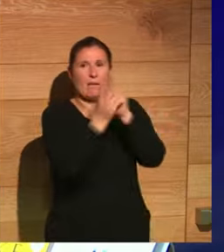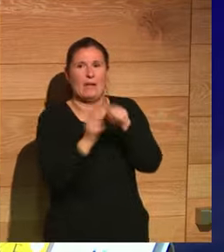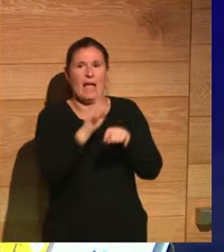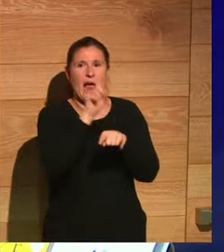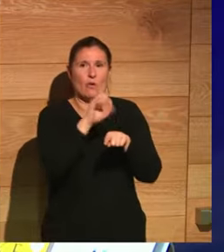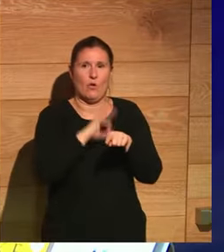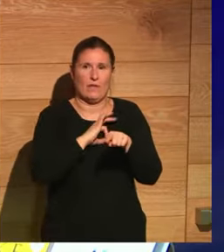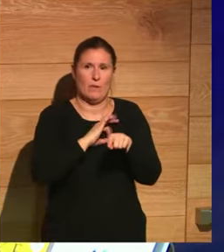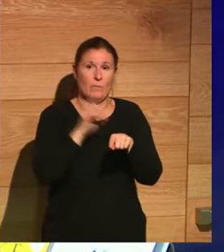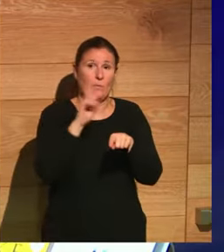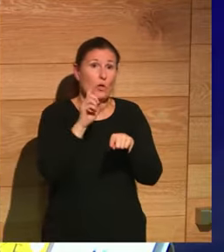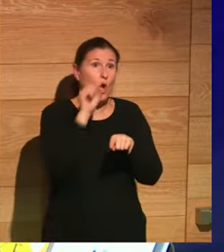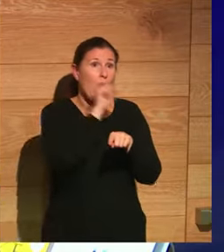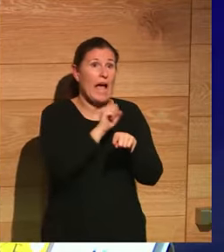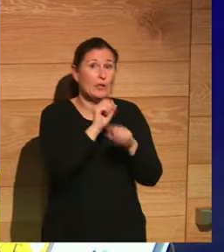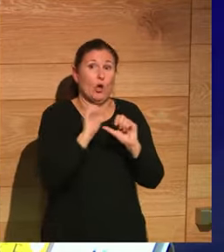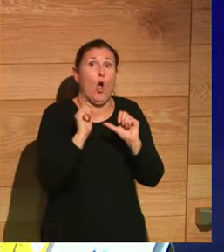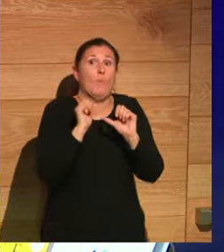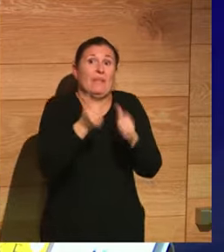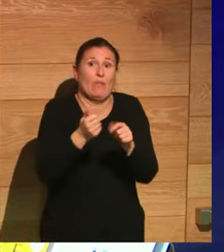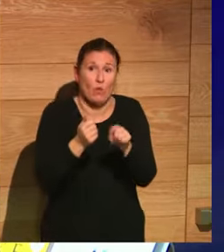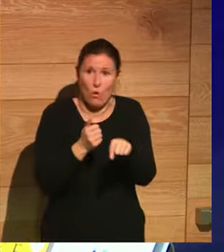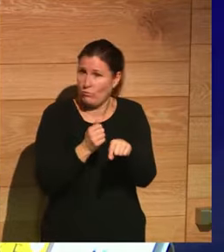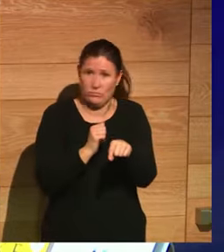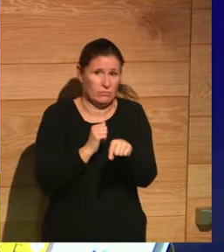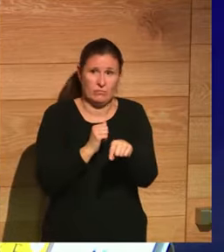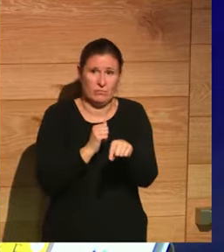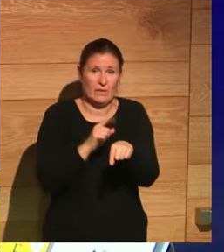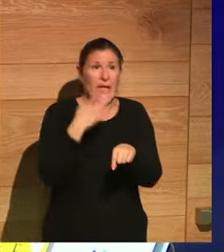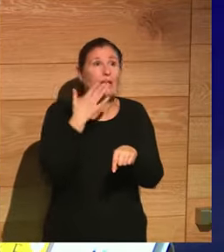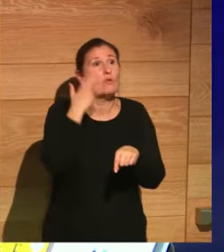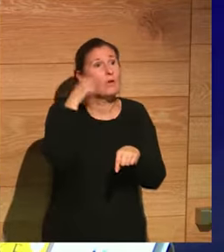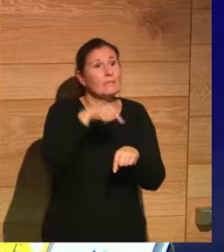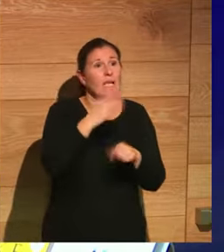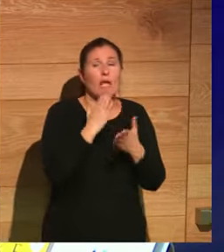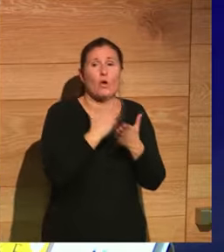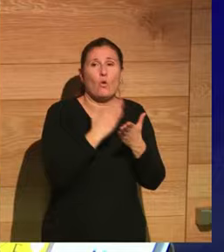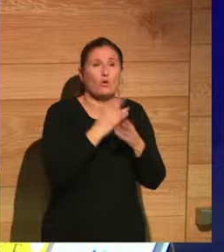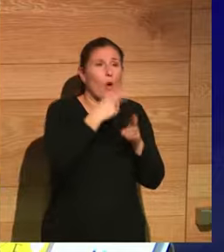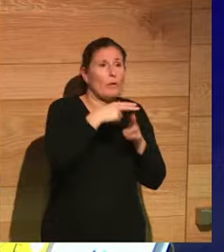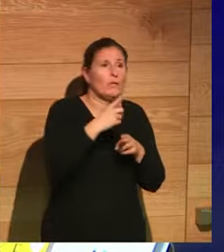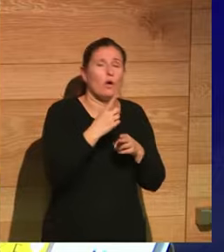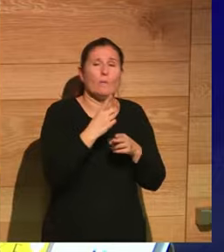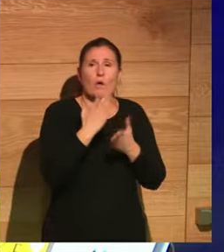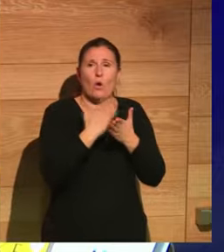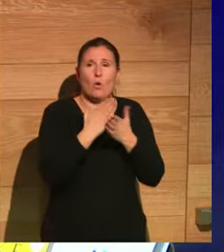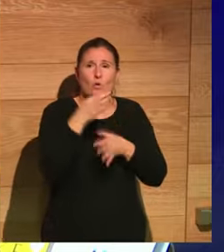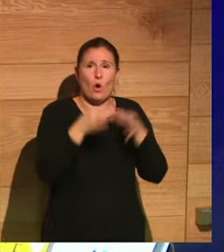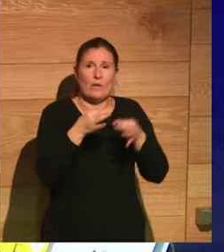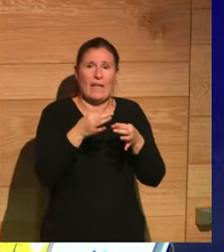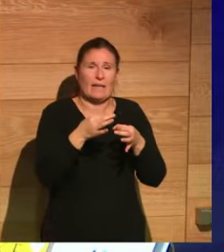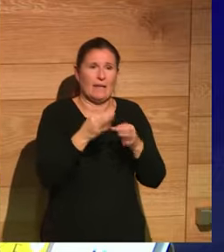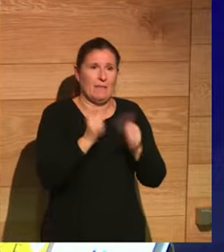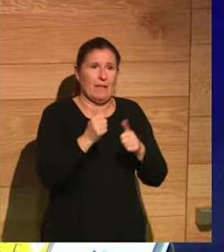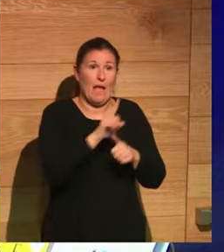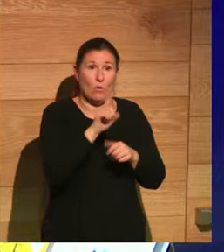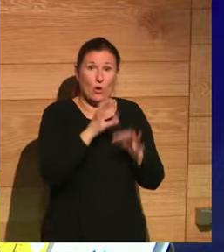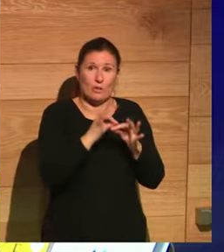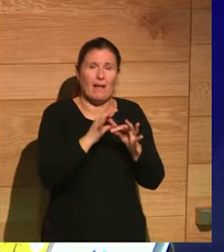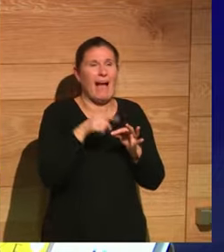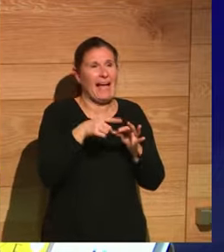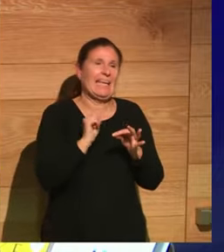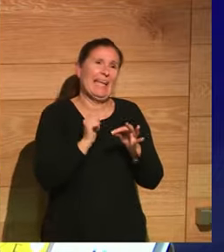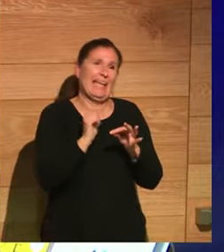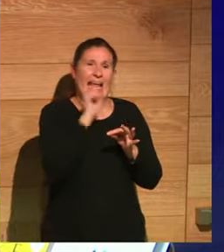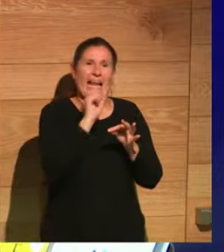pero no el comienzo del año es como si aquí dijéramos que el inicio del curso político o del curso judicial español que es el 1 de septiembre empieza